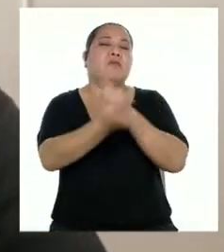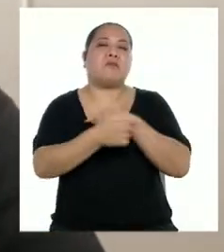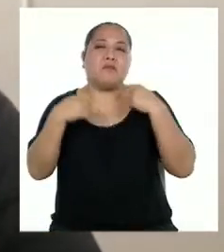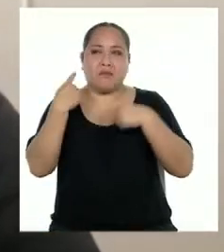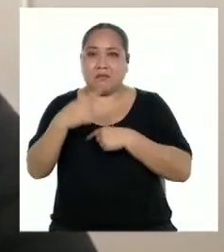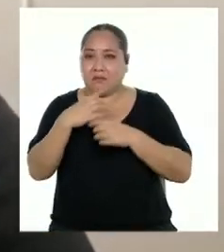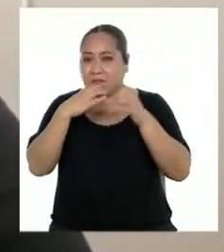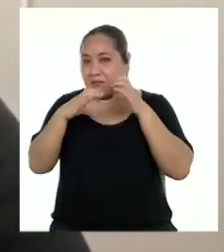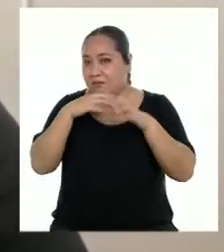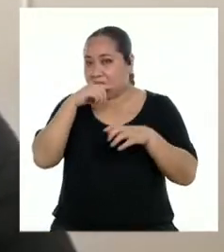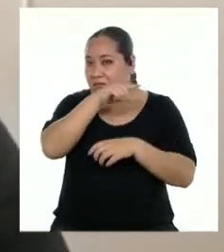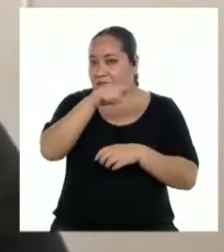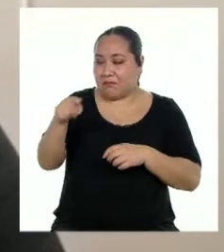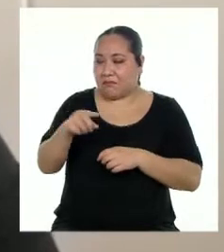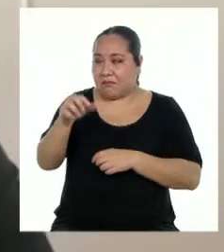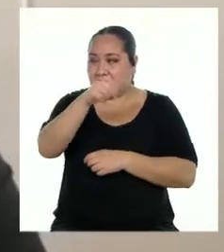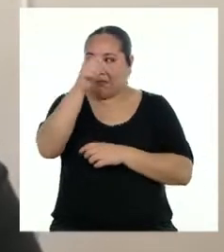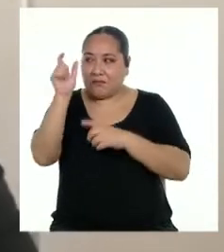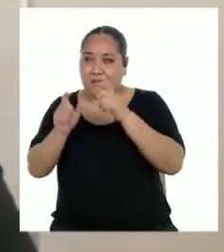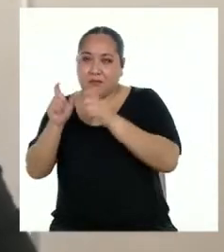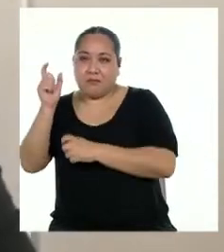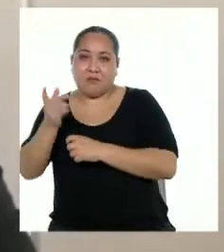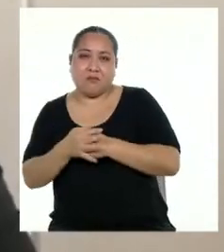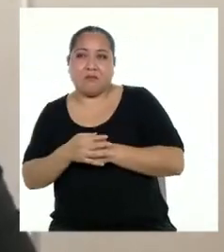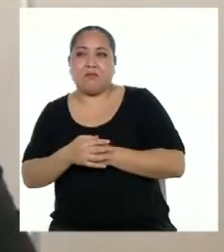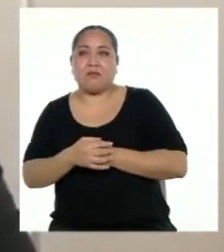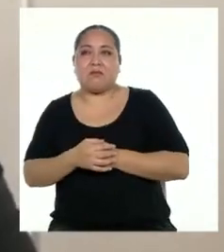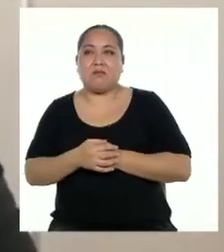¿Conversa de eso al respecto con alguien cercano?